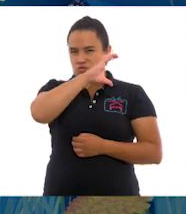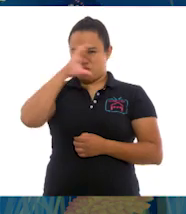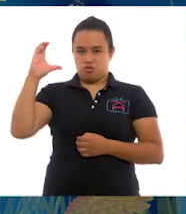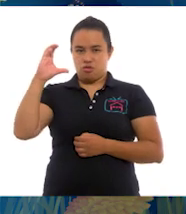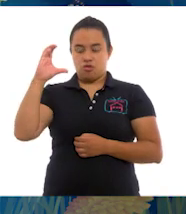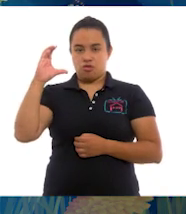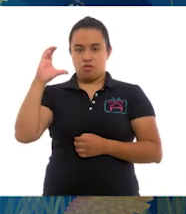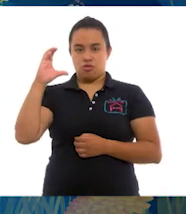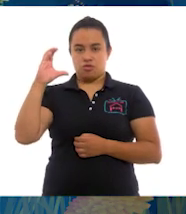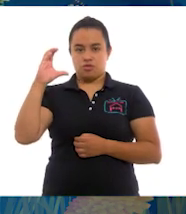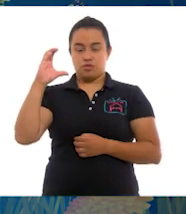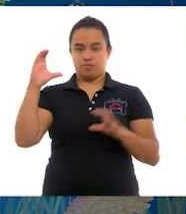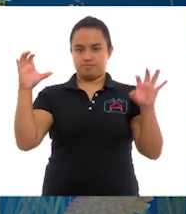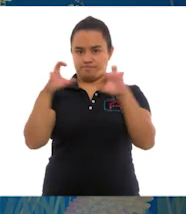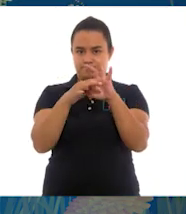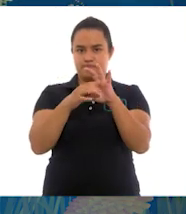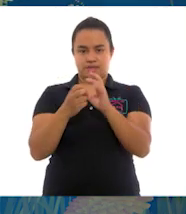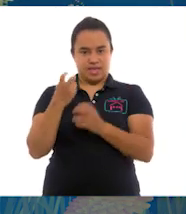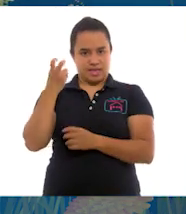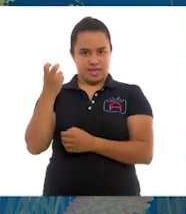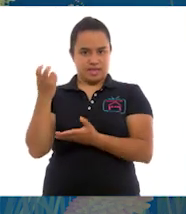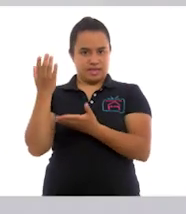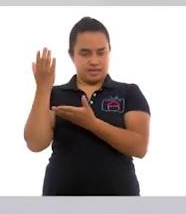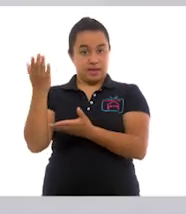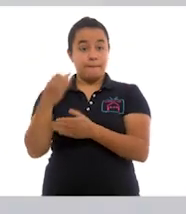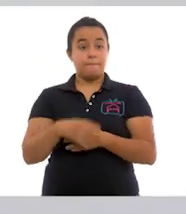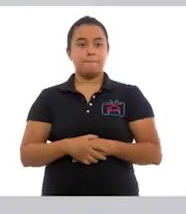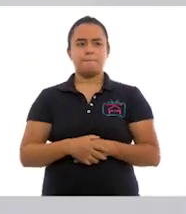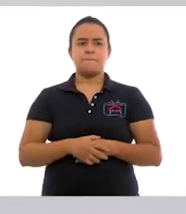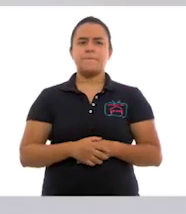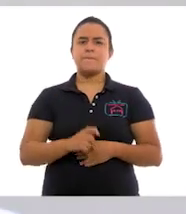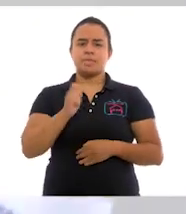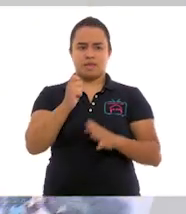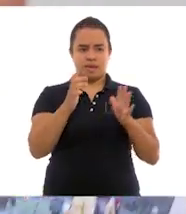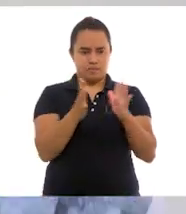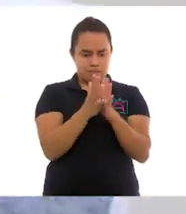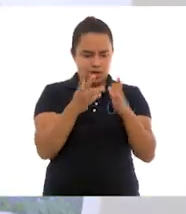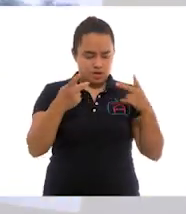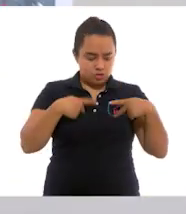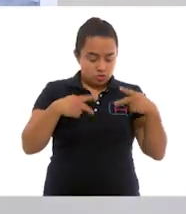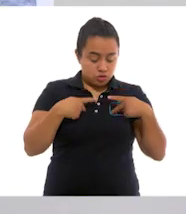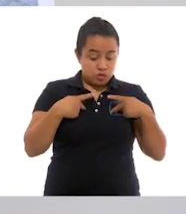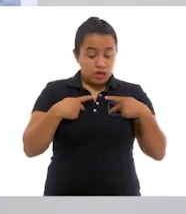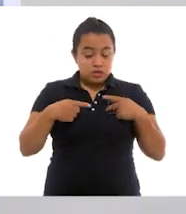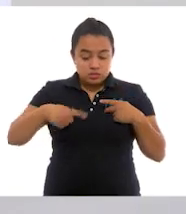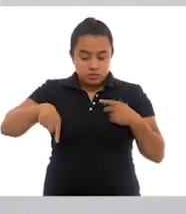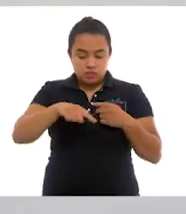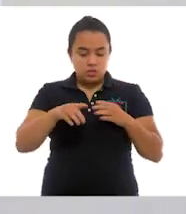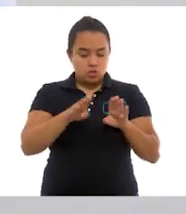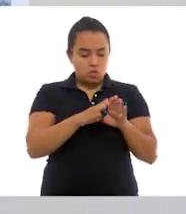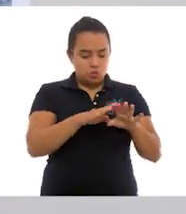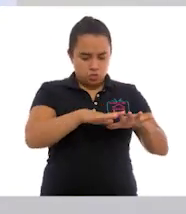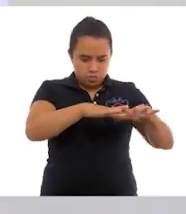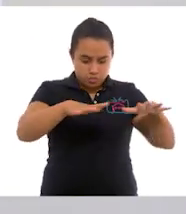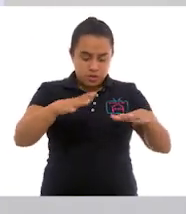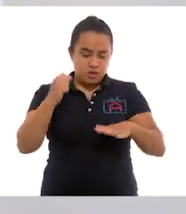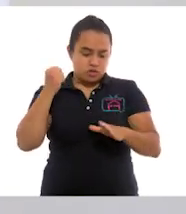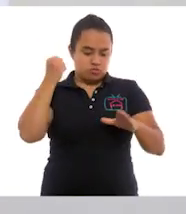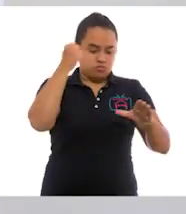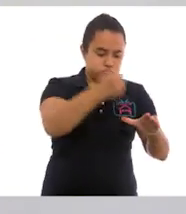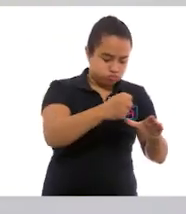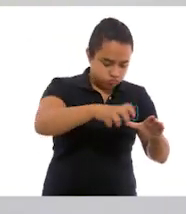correspondería sería esta. Exactamente. Este grupo de personas que están reforestando un área. Estás en lo correcto.